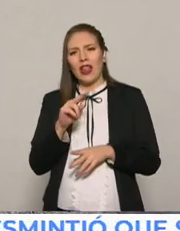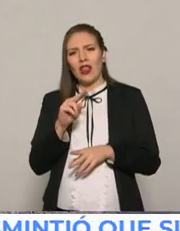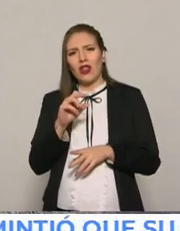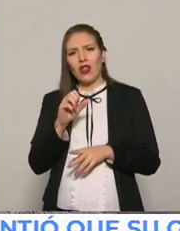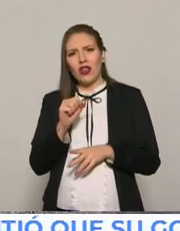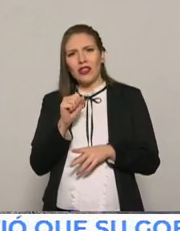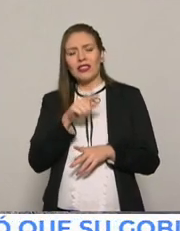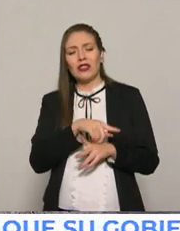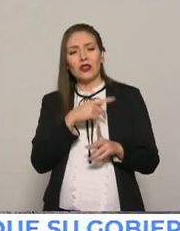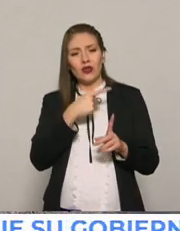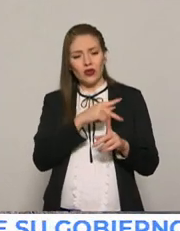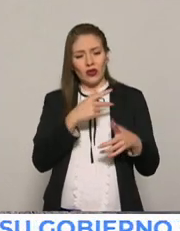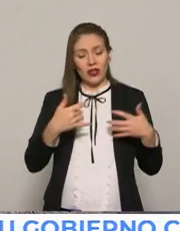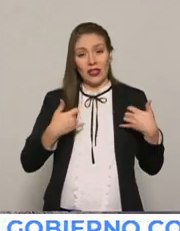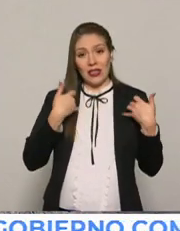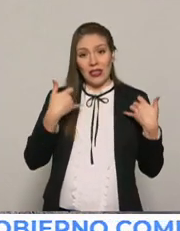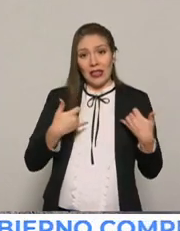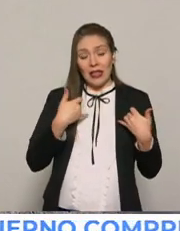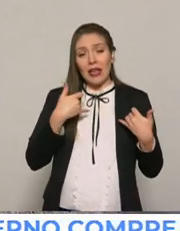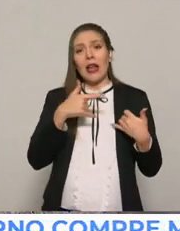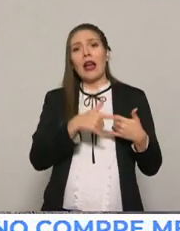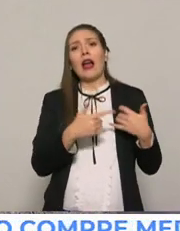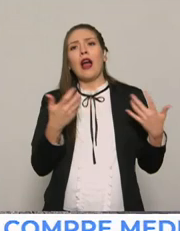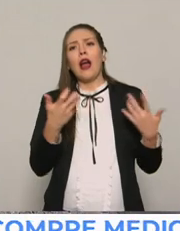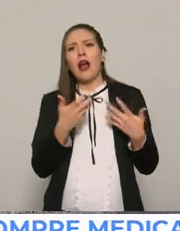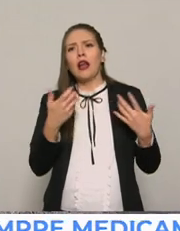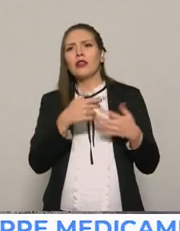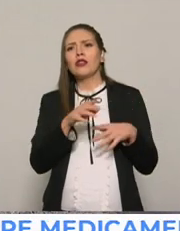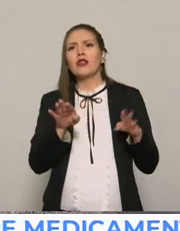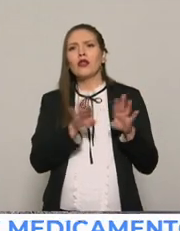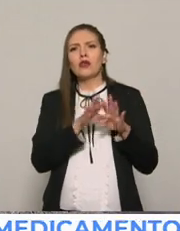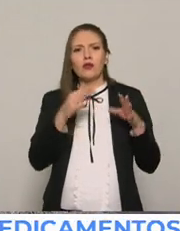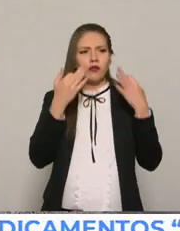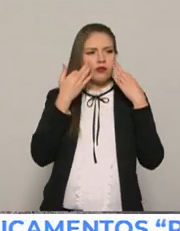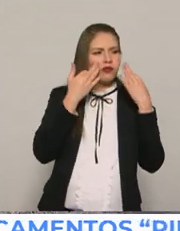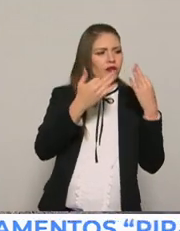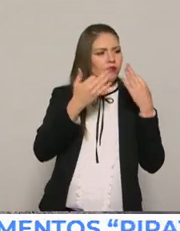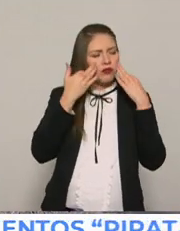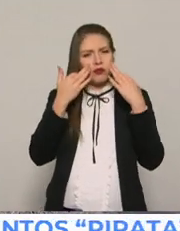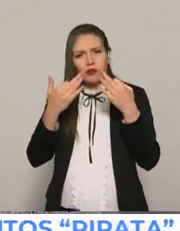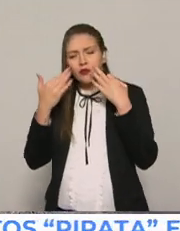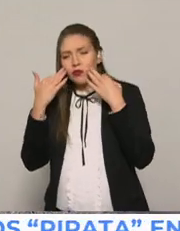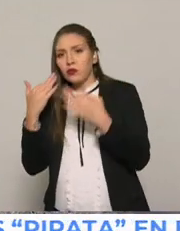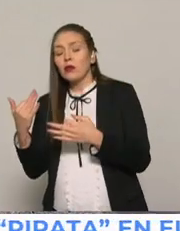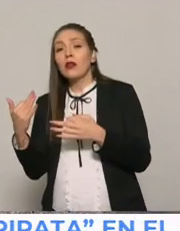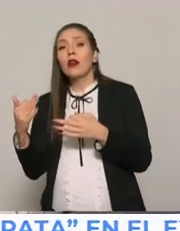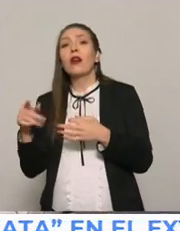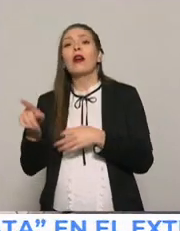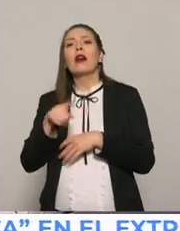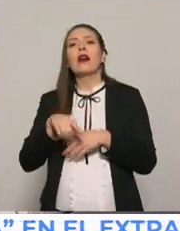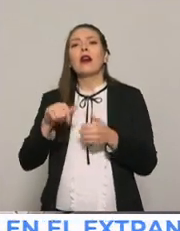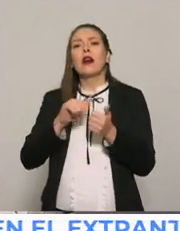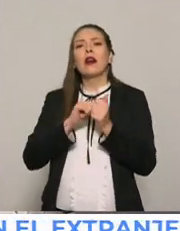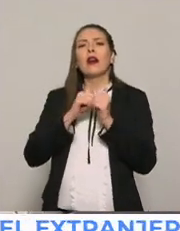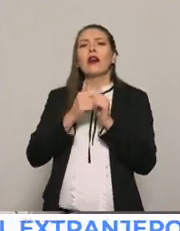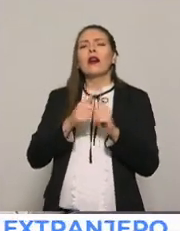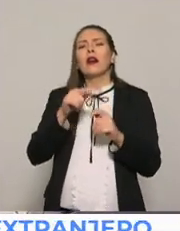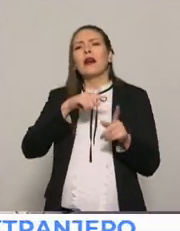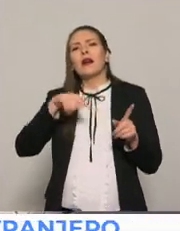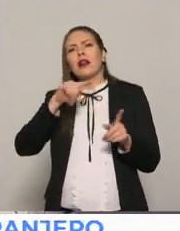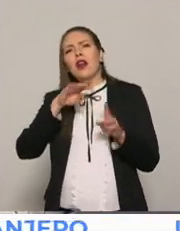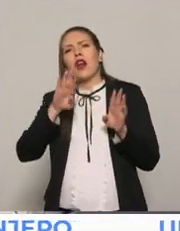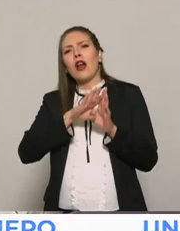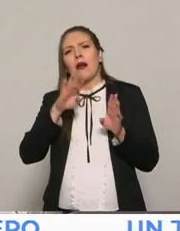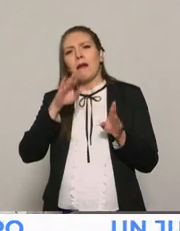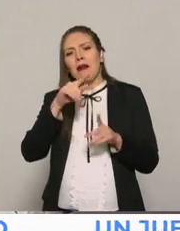adolescencia, es que los hace exponenciales, ¿no? Y al hacerlos exponenciales, permite que sea mucho más fácil conseguir la